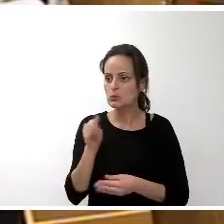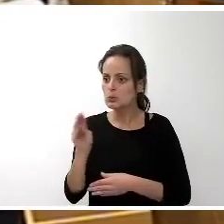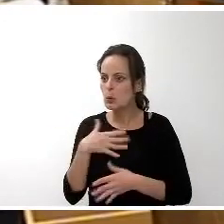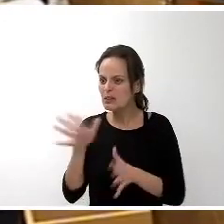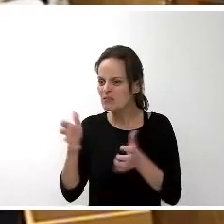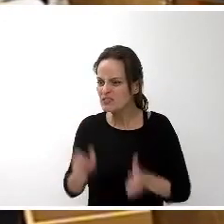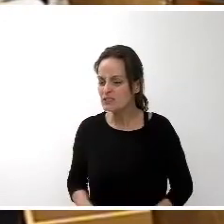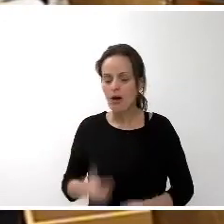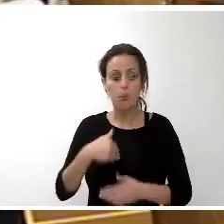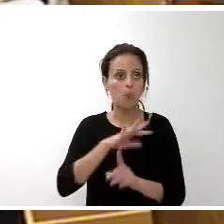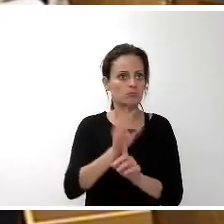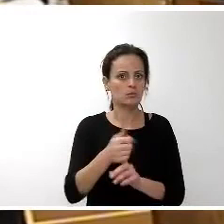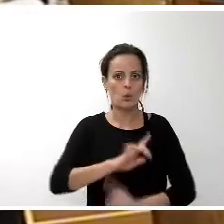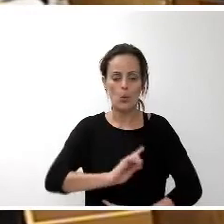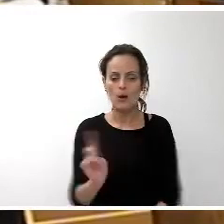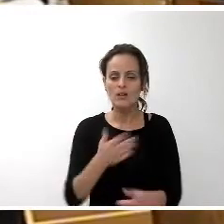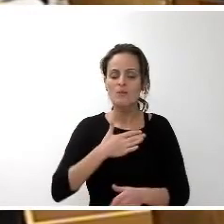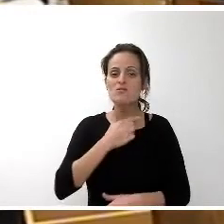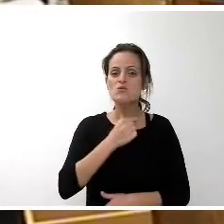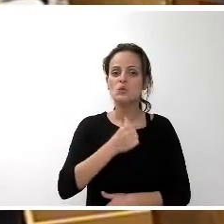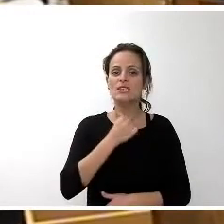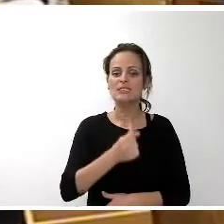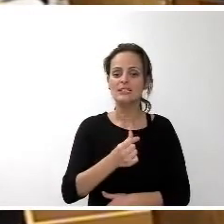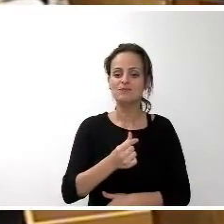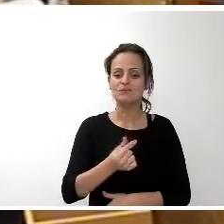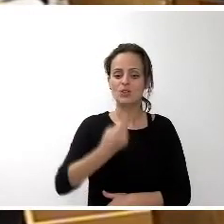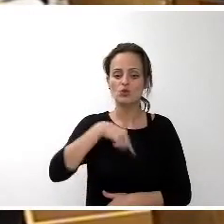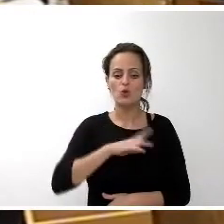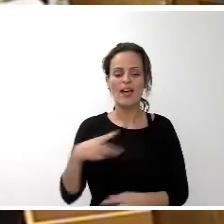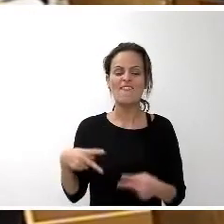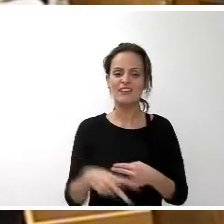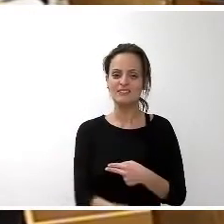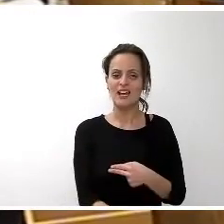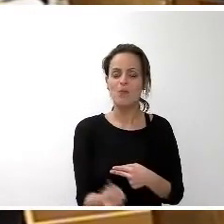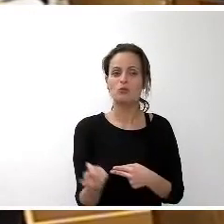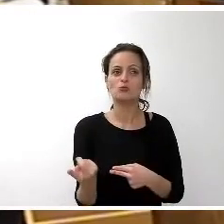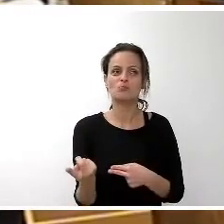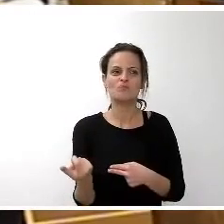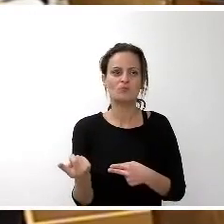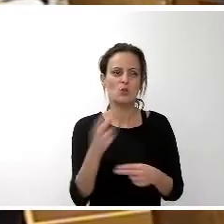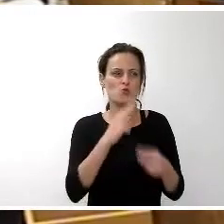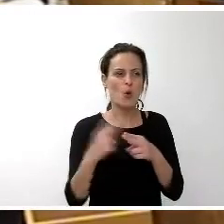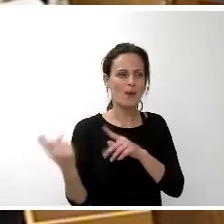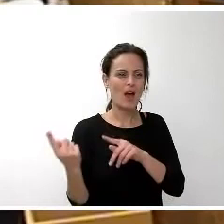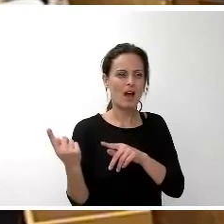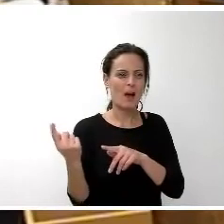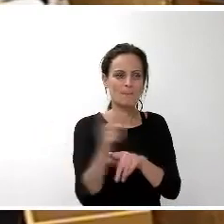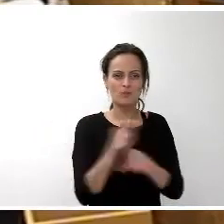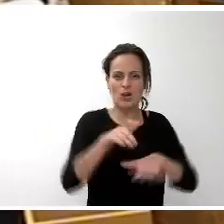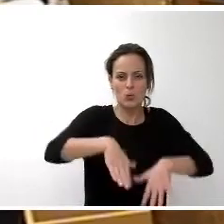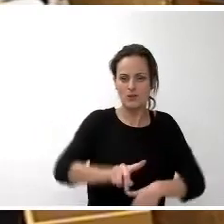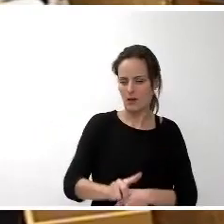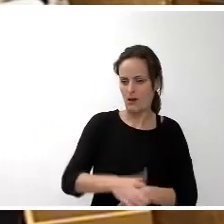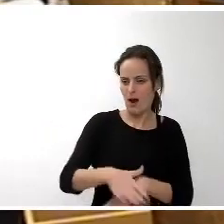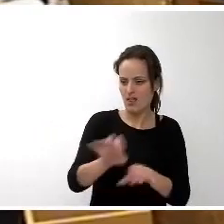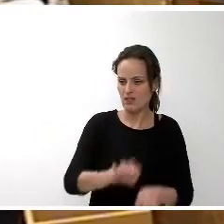me gustaría que evitáramos en la medida de lo posible alusiones a personas que ni siquiera están aquí para defenderse y para mantener un